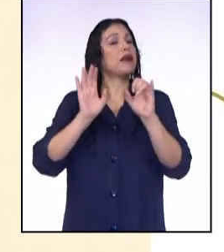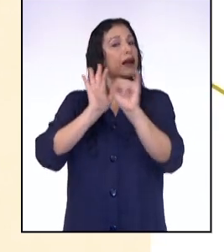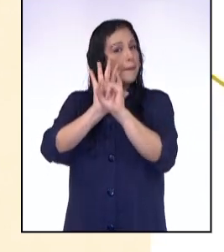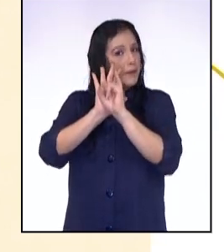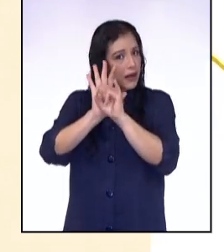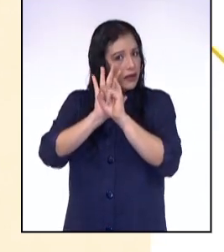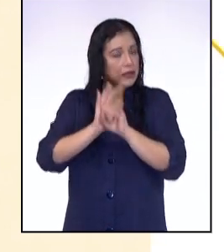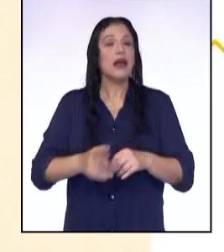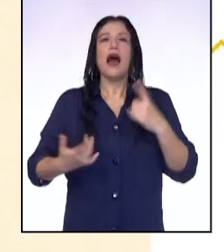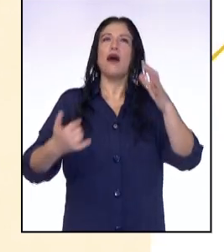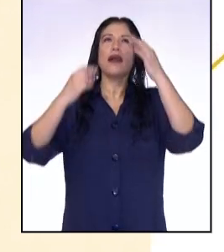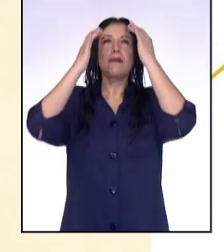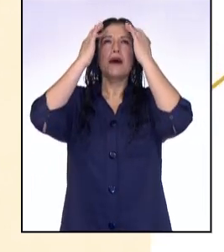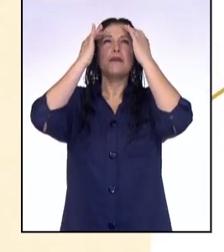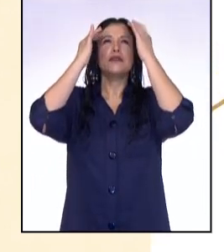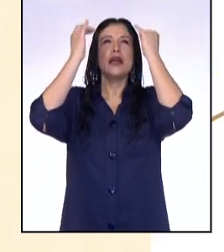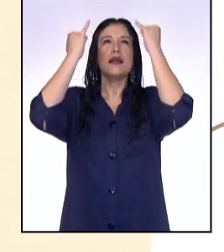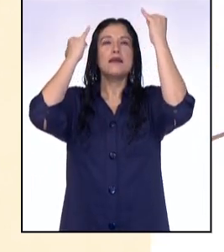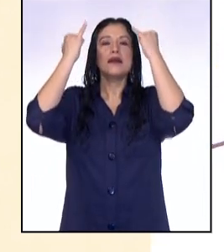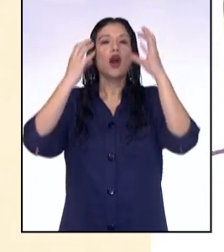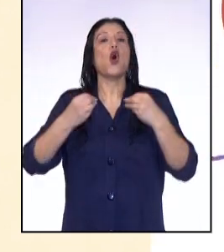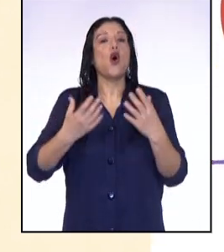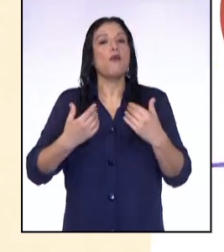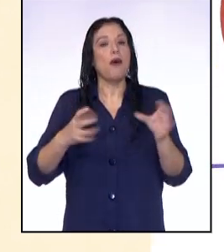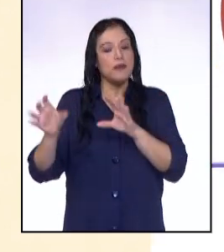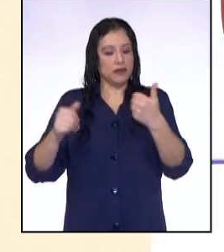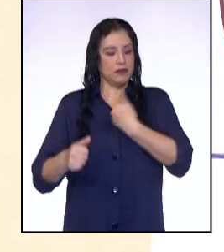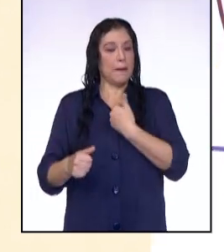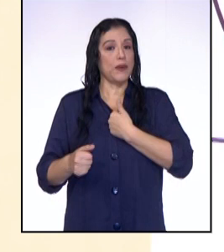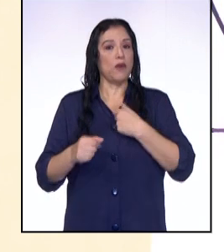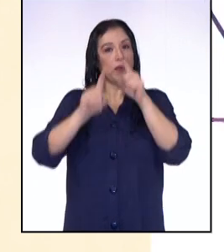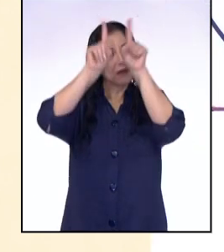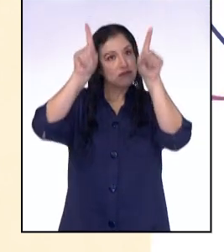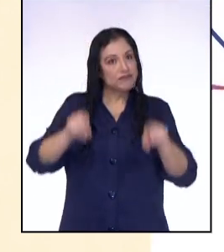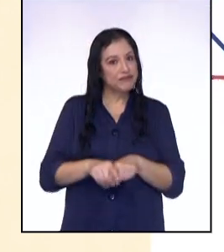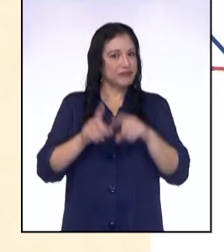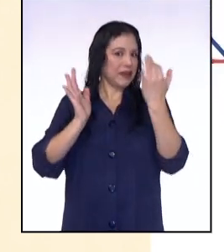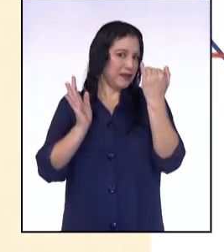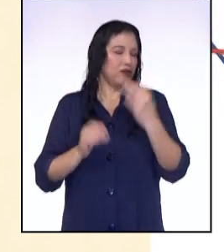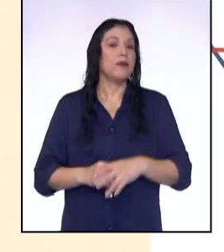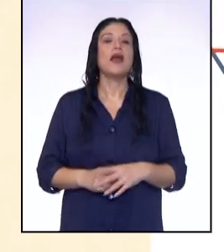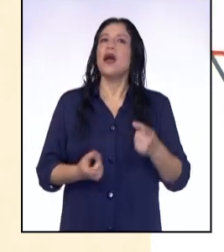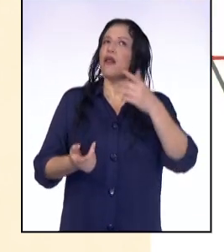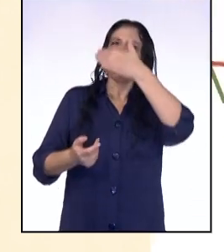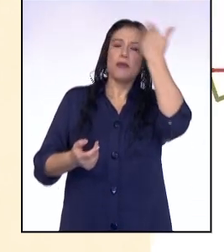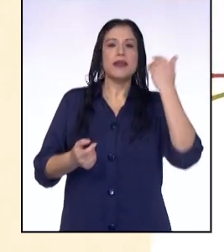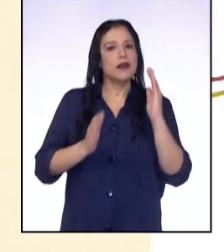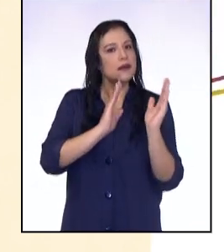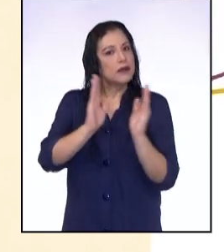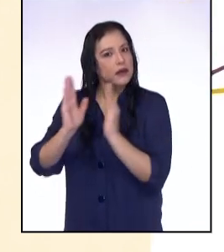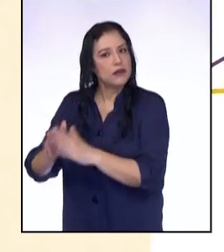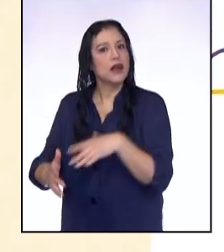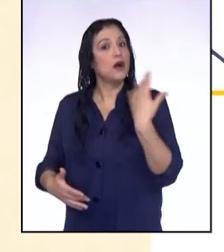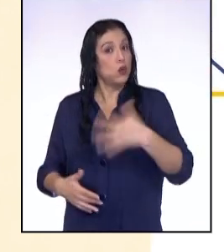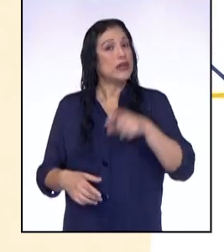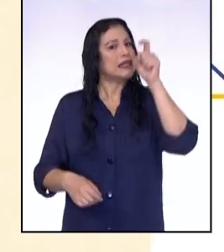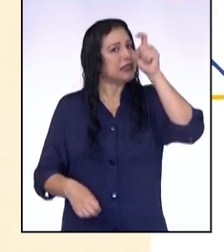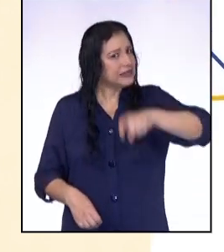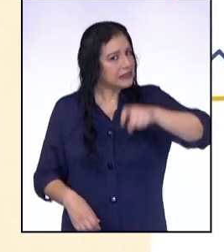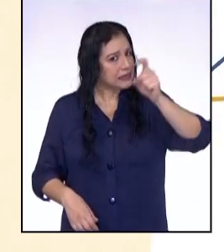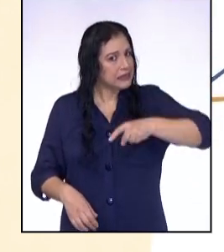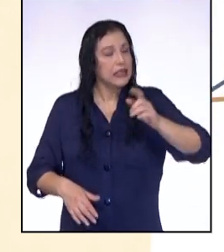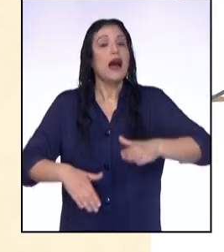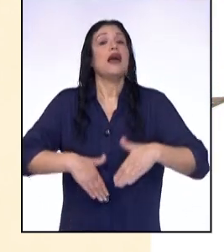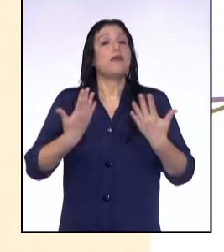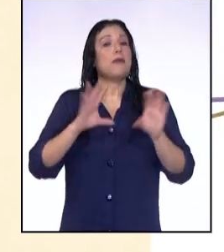Aquí ya podemos ir imaginando cómo vamos a realizar nuestra infografía. No olviden que la planificación es necesaria y